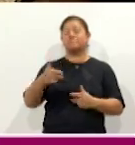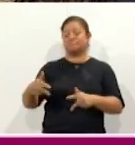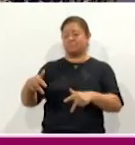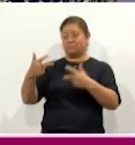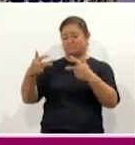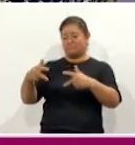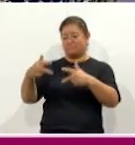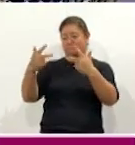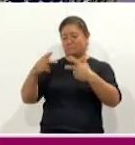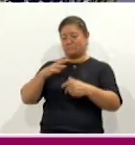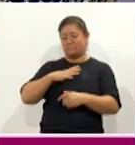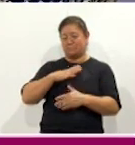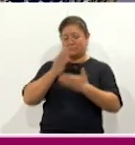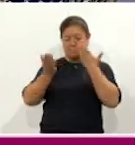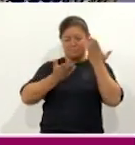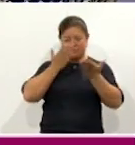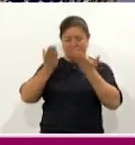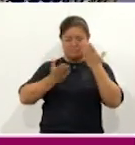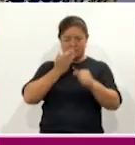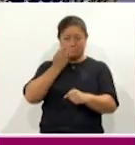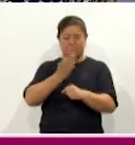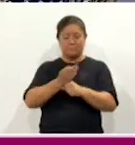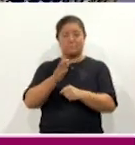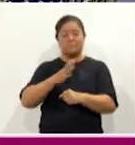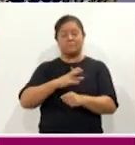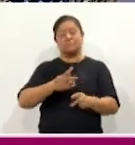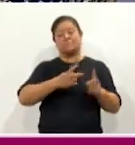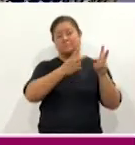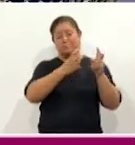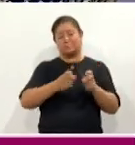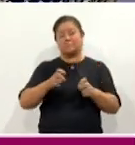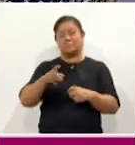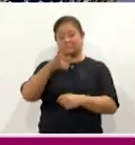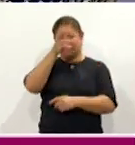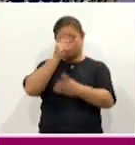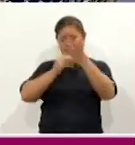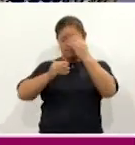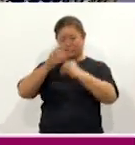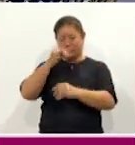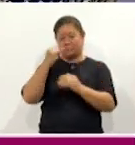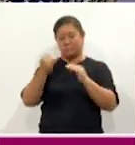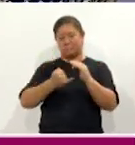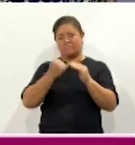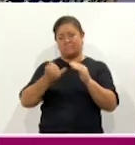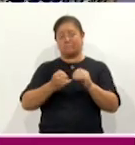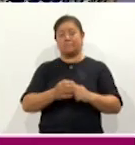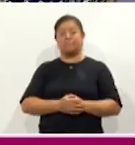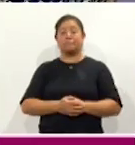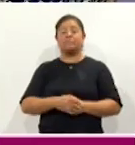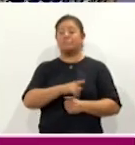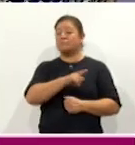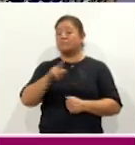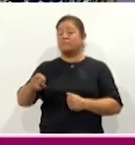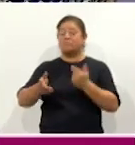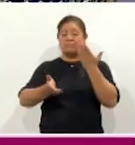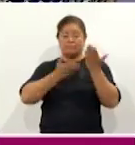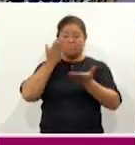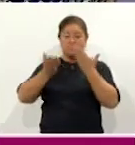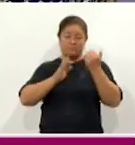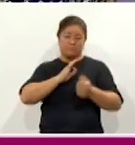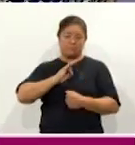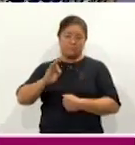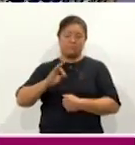también es en línea, que es a través de la plataforma Aprende INEA. Los educandos, las personitas pueden estudiar su primera y secundaria